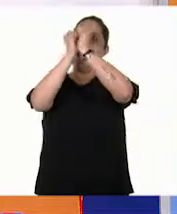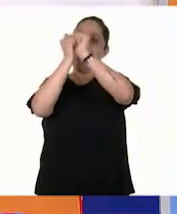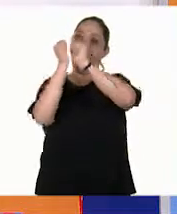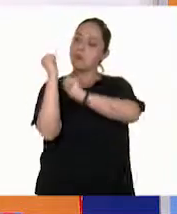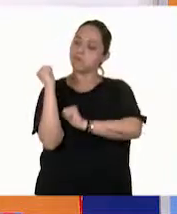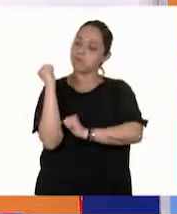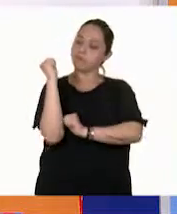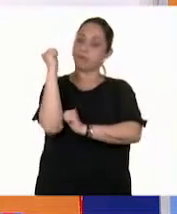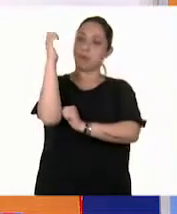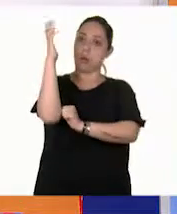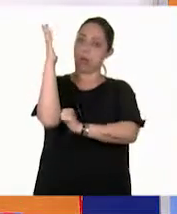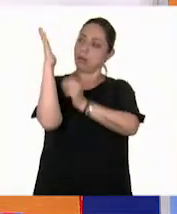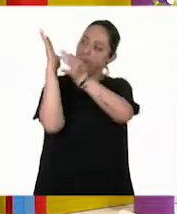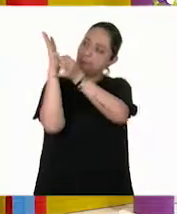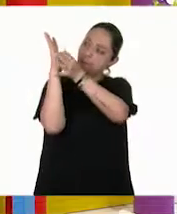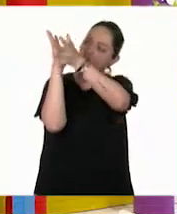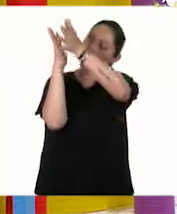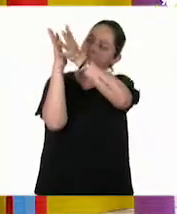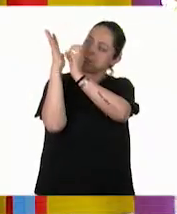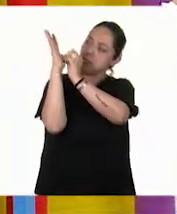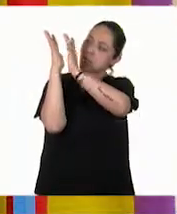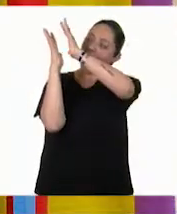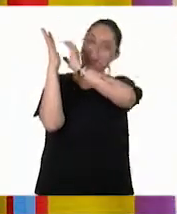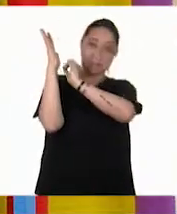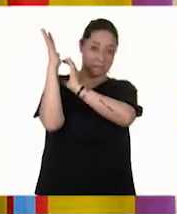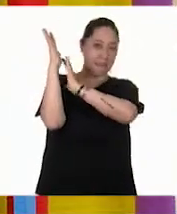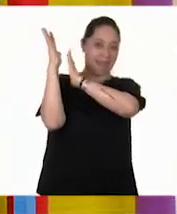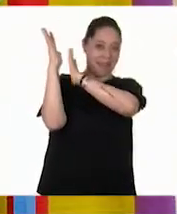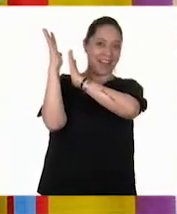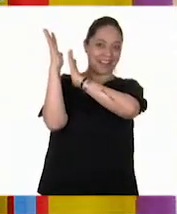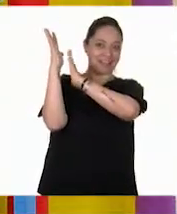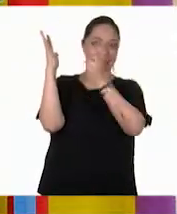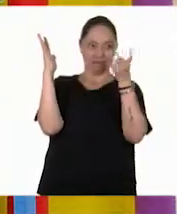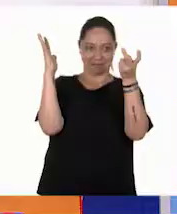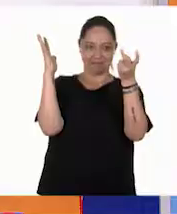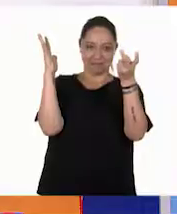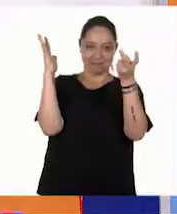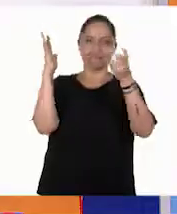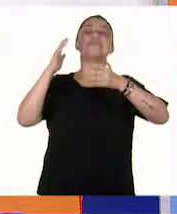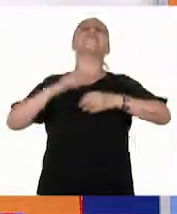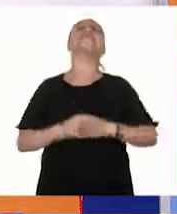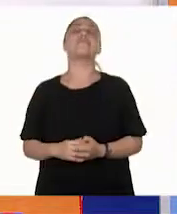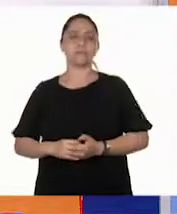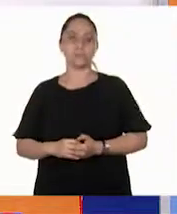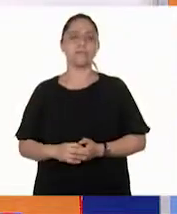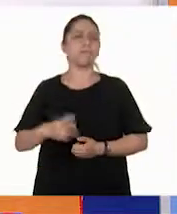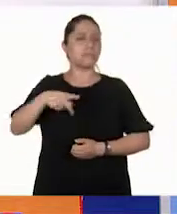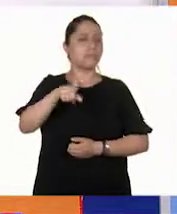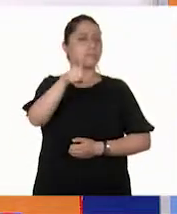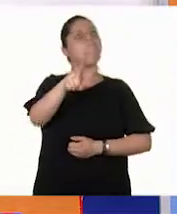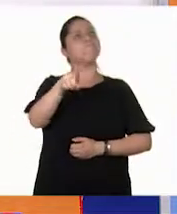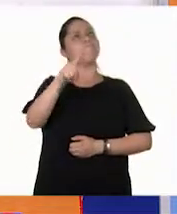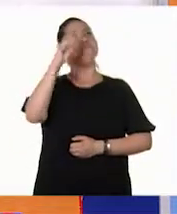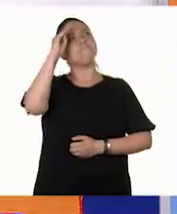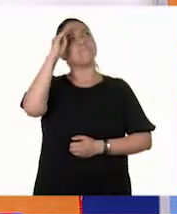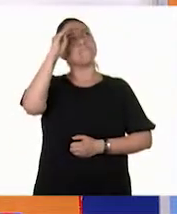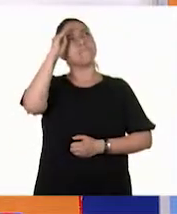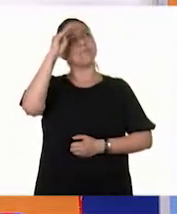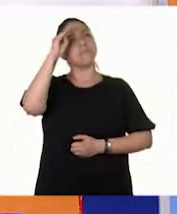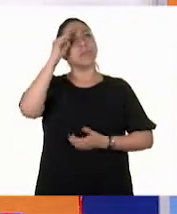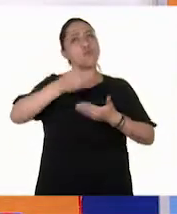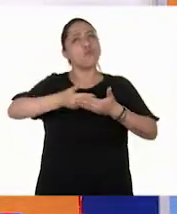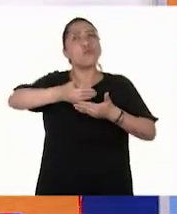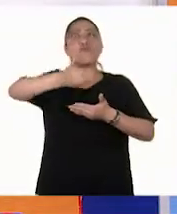precisamente como lo estabas haciendo, Pepe. Bien. Pero, niñas, niños, ¿se han preguntado desde cuándo